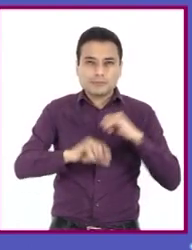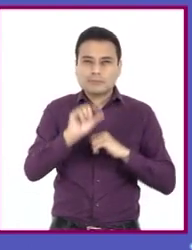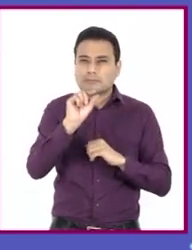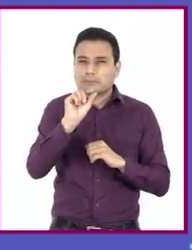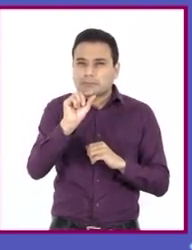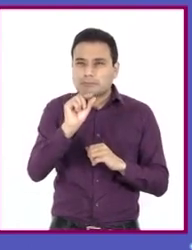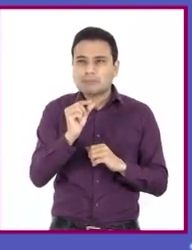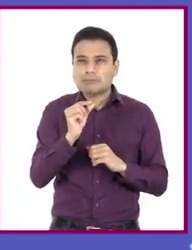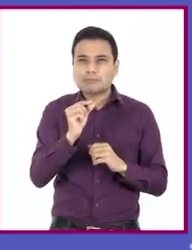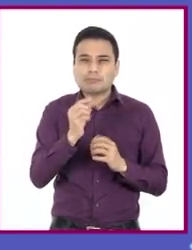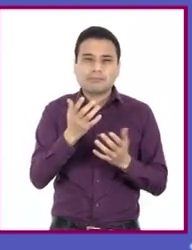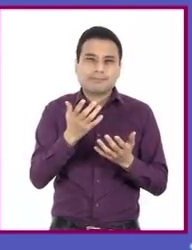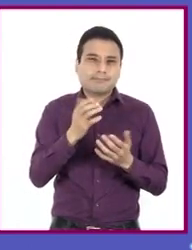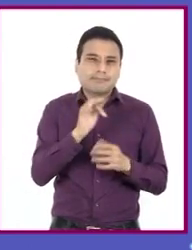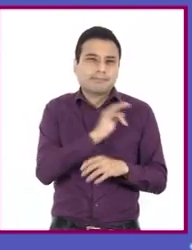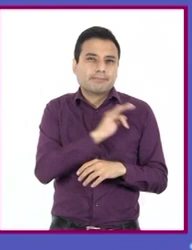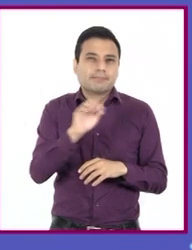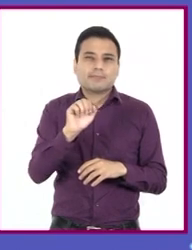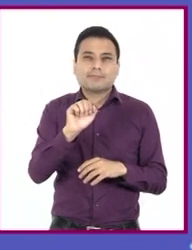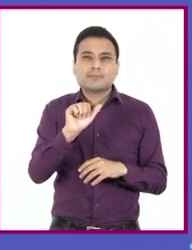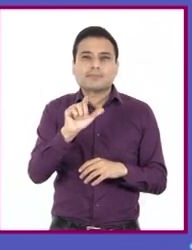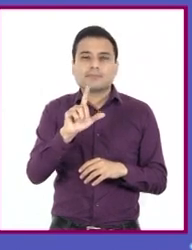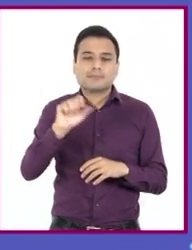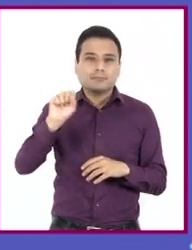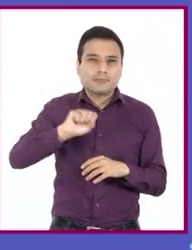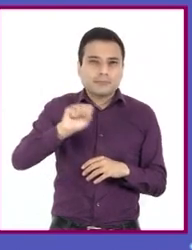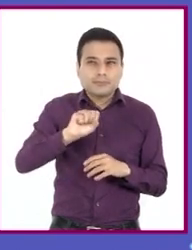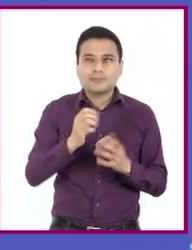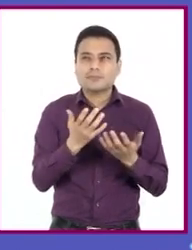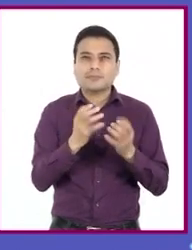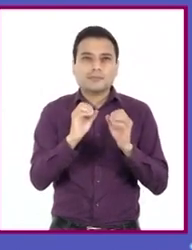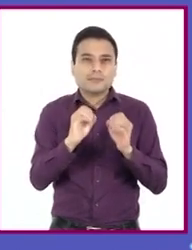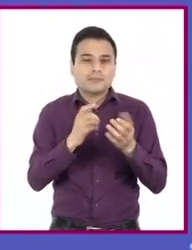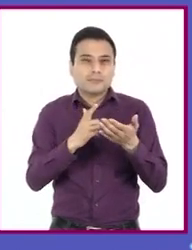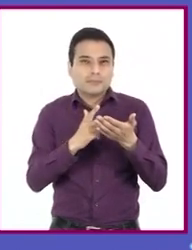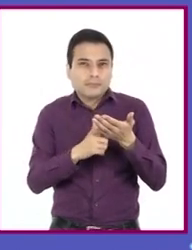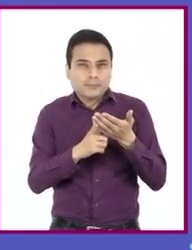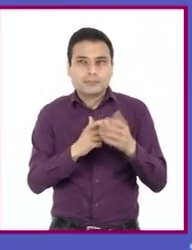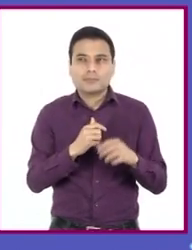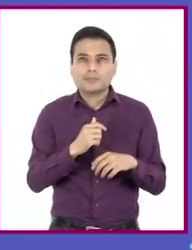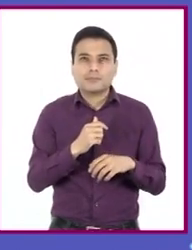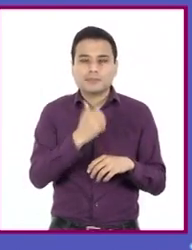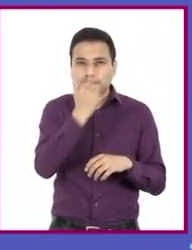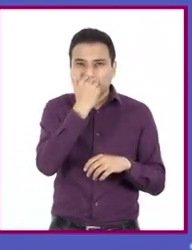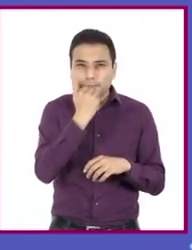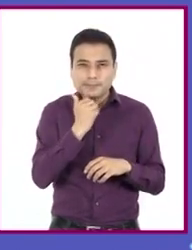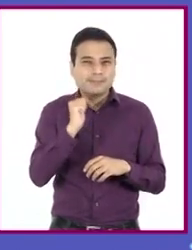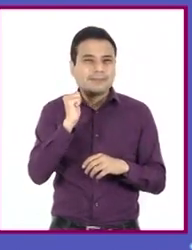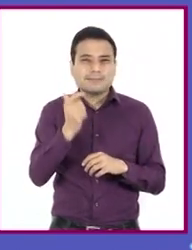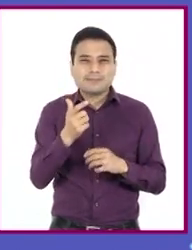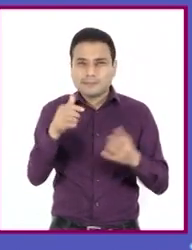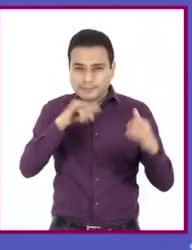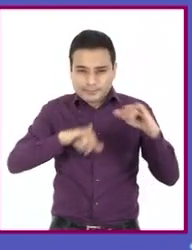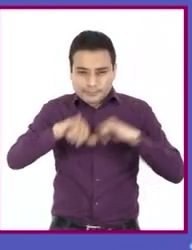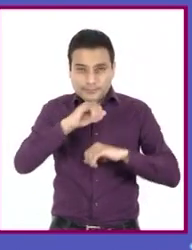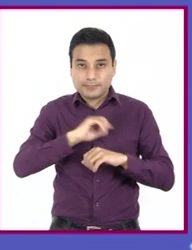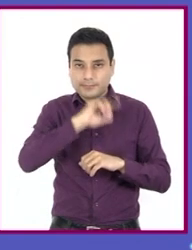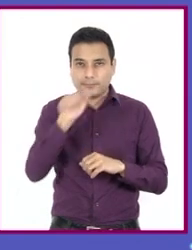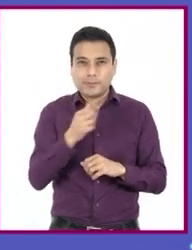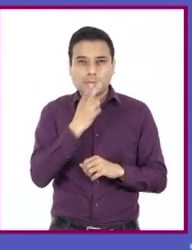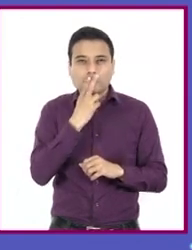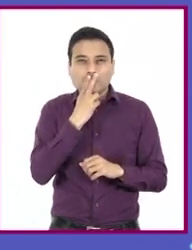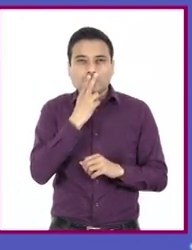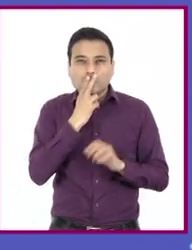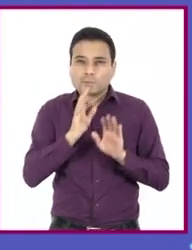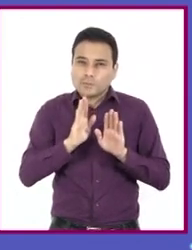añadir alguna cantidad de sal o alguna grasa o azúcar para hacerlos más duraderos o que el